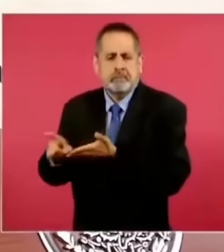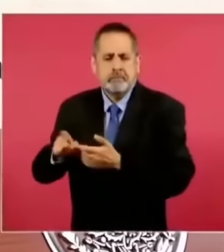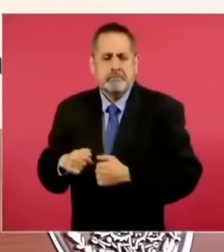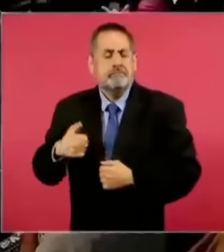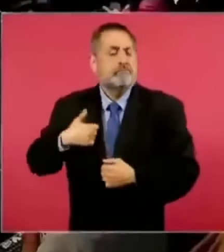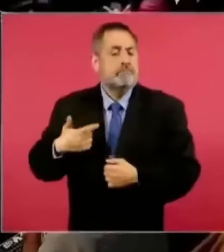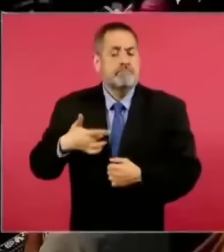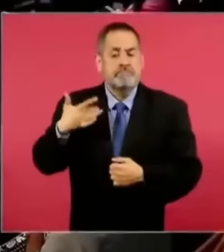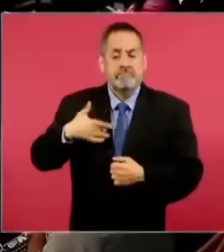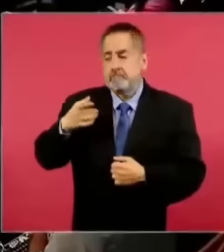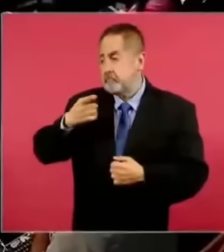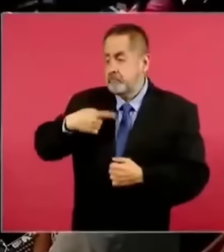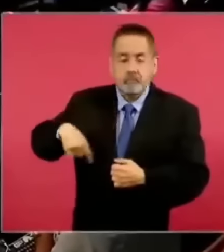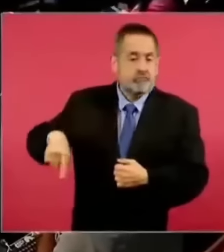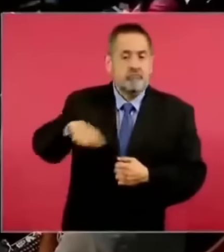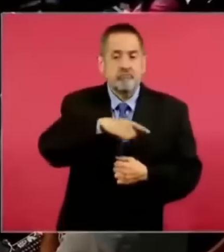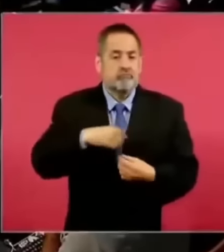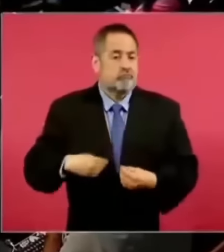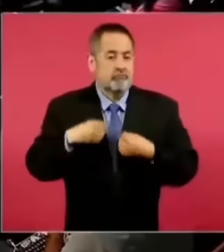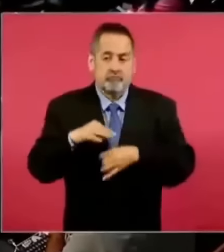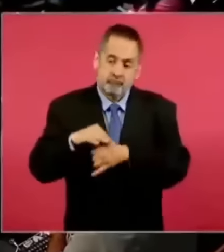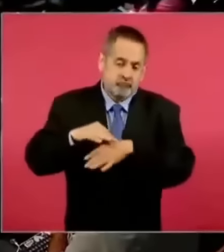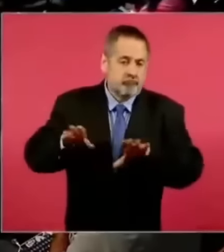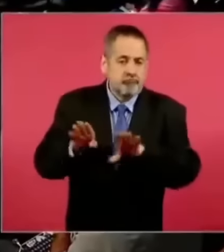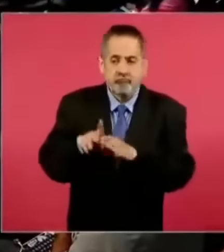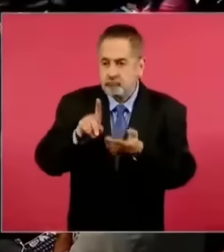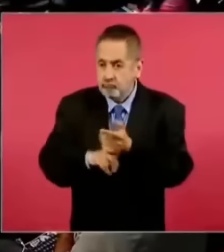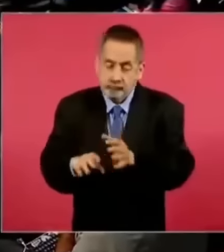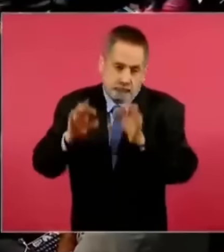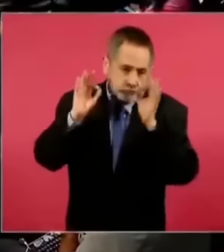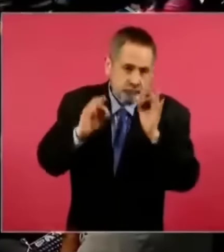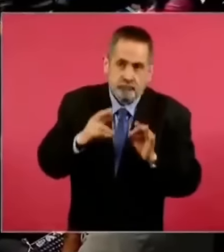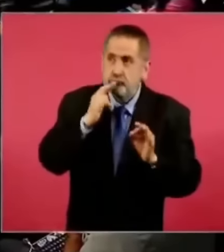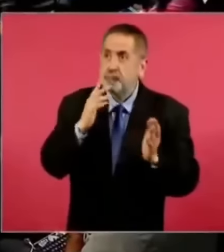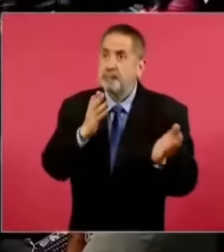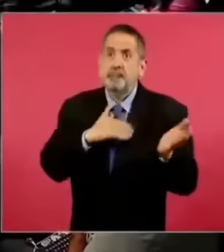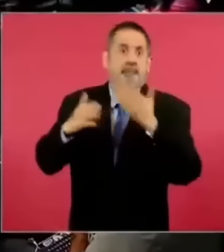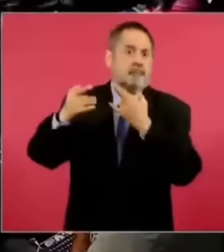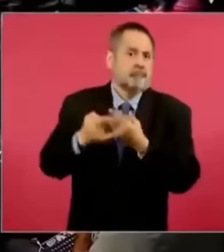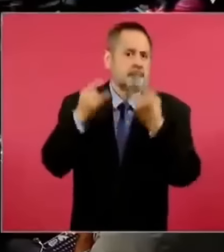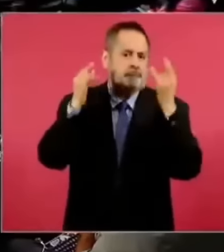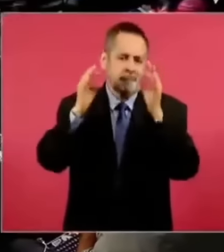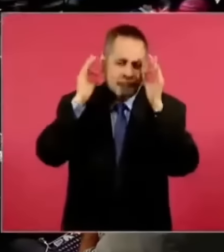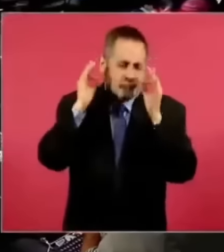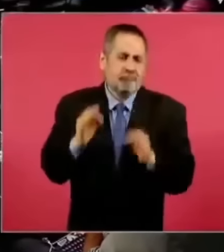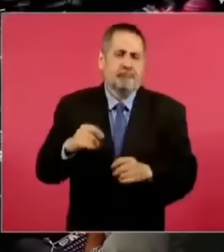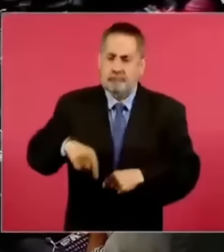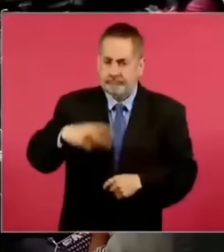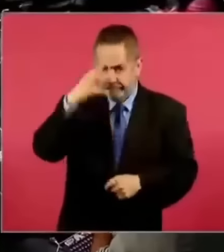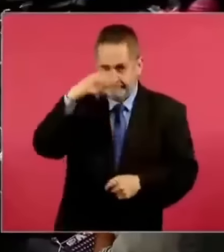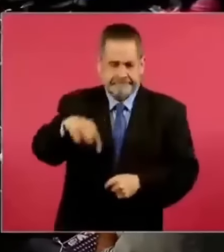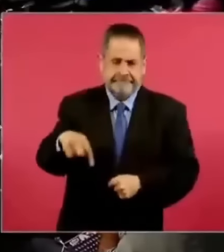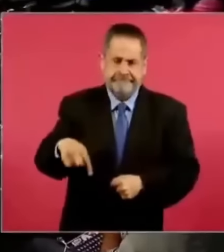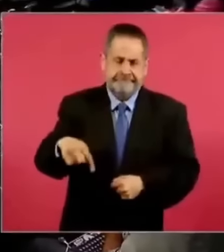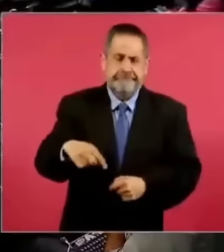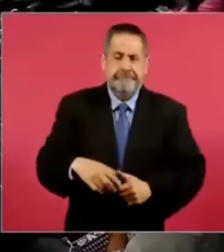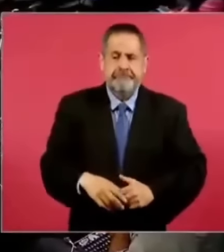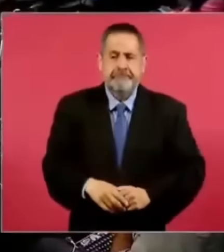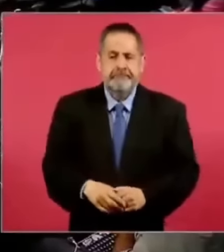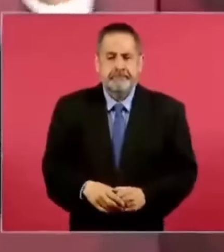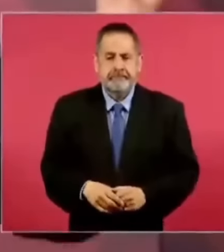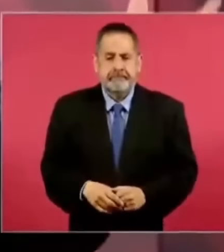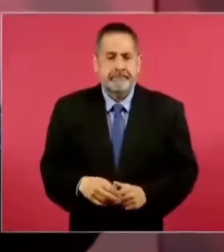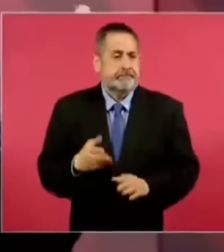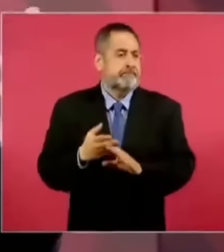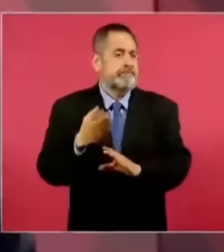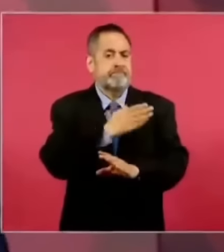viviendo por eso un momento estelar en la historia del país, algo que